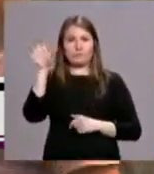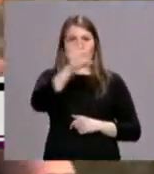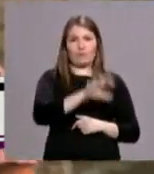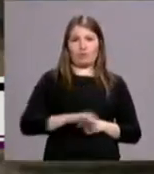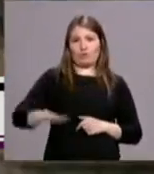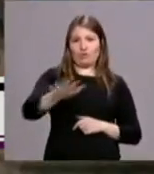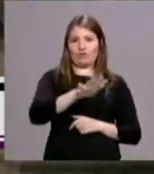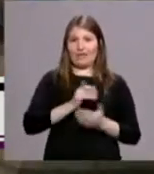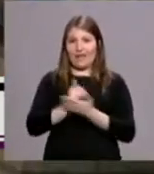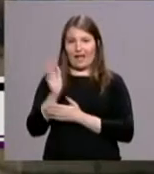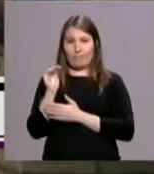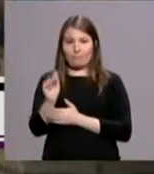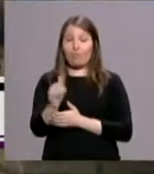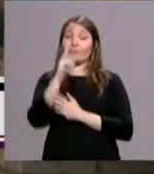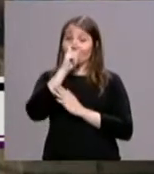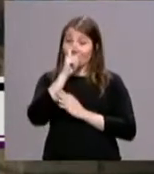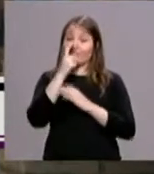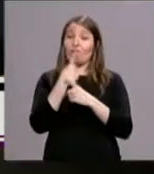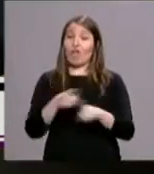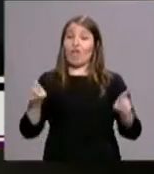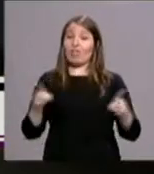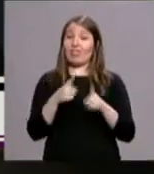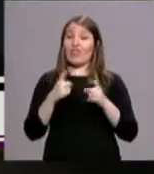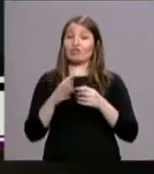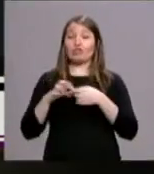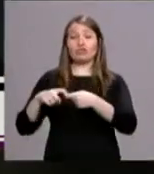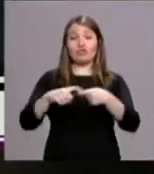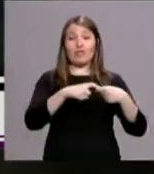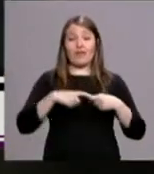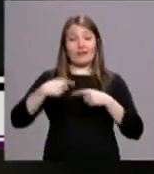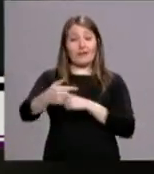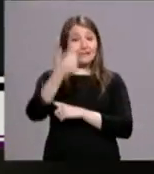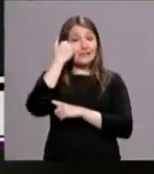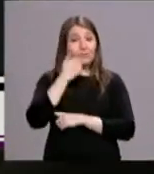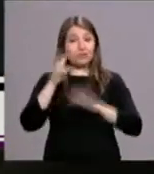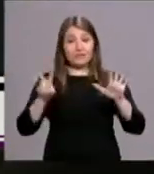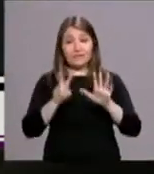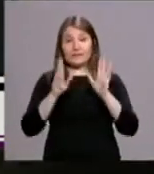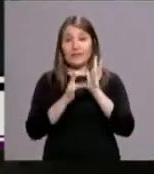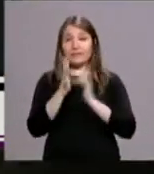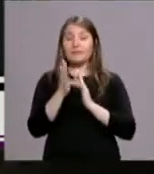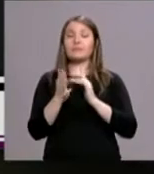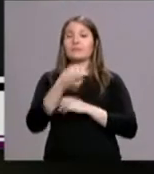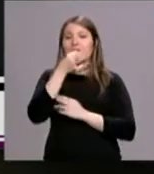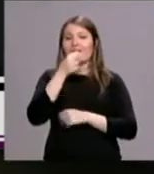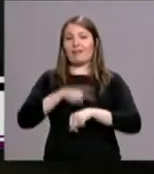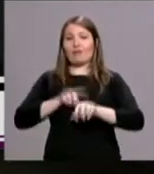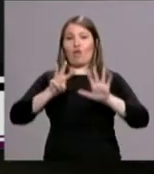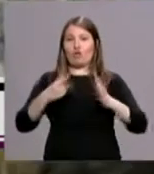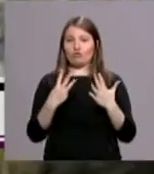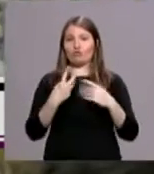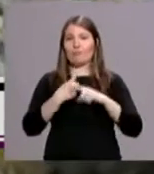recordamos el concierto de música solidaria que Manos Unidas organiza el próximo sábado 7 de abril a las 8 y media de la tarde en la parroquia